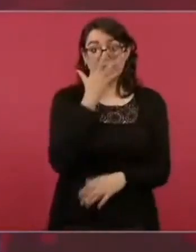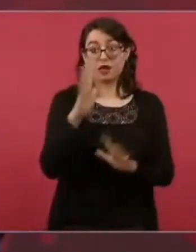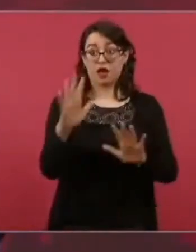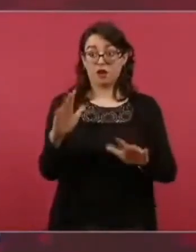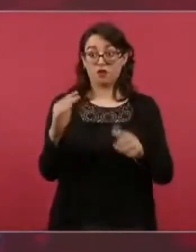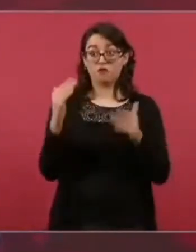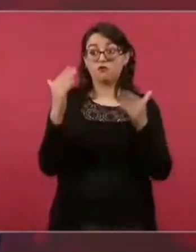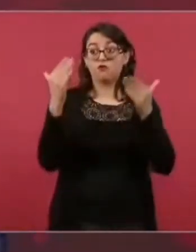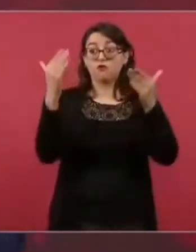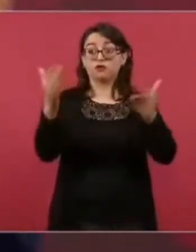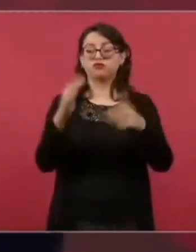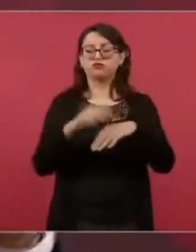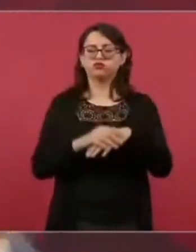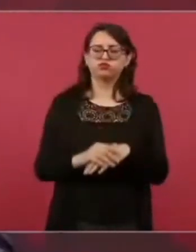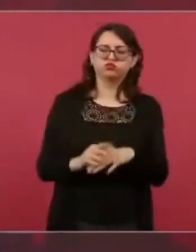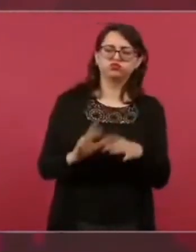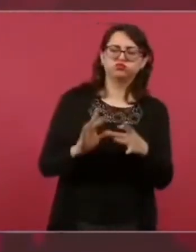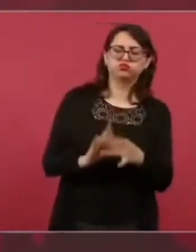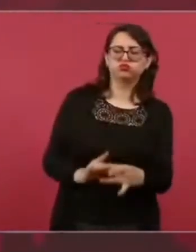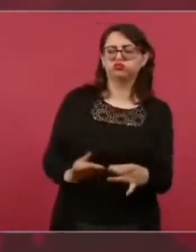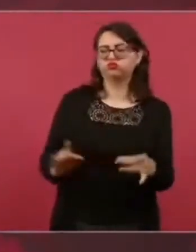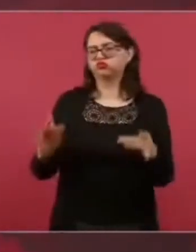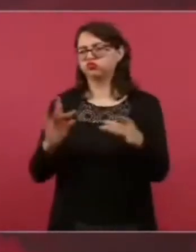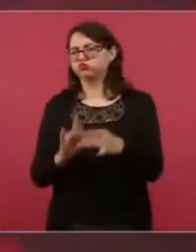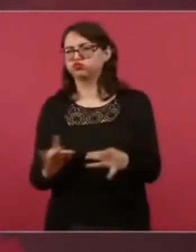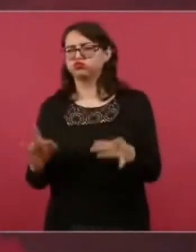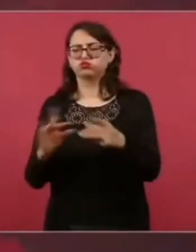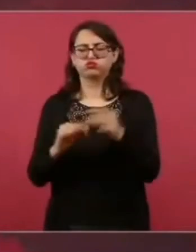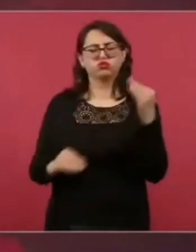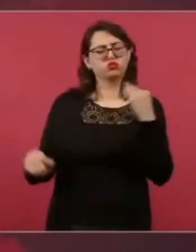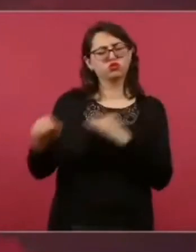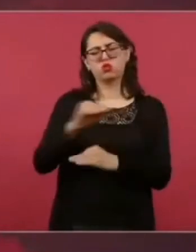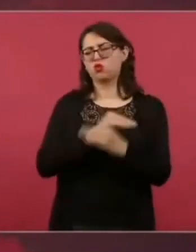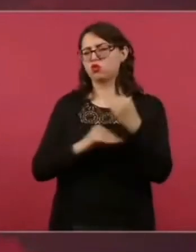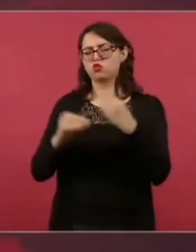la superioridad de